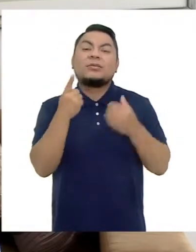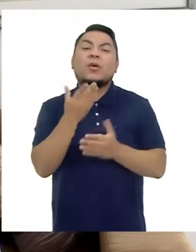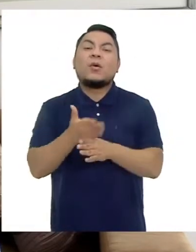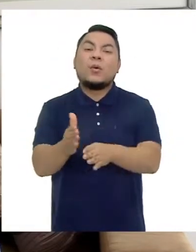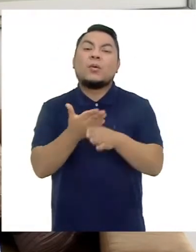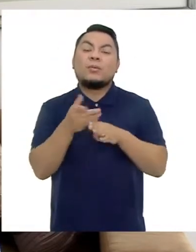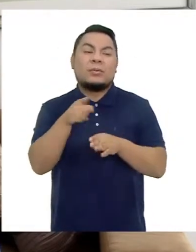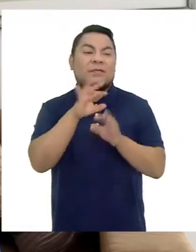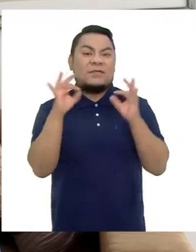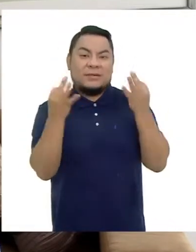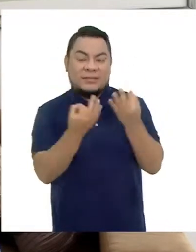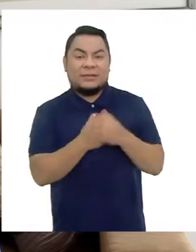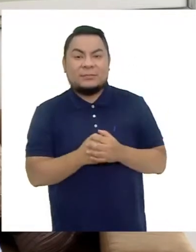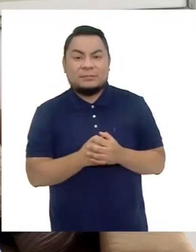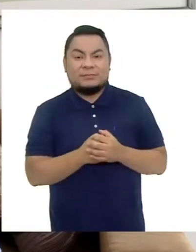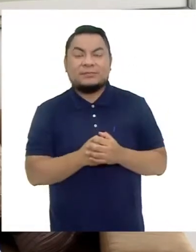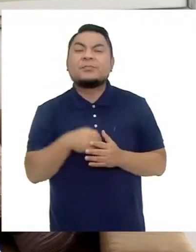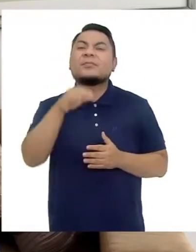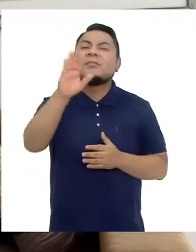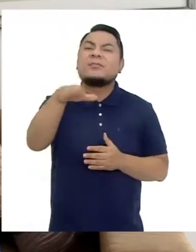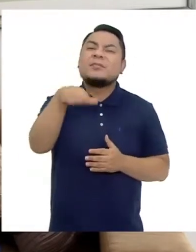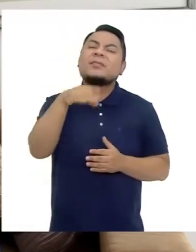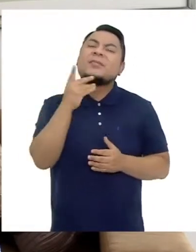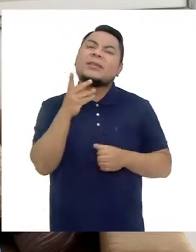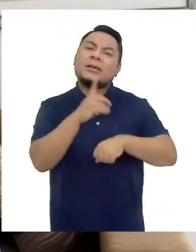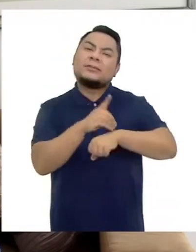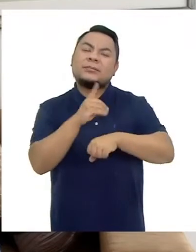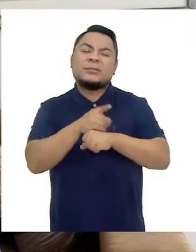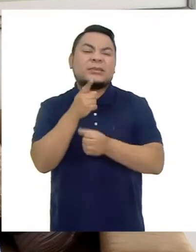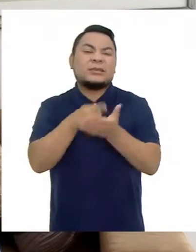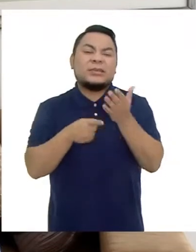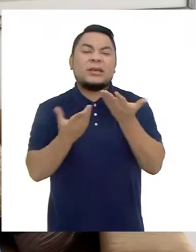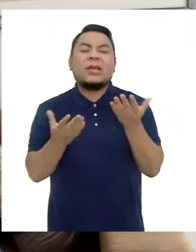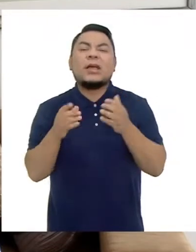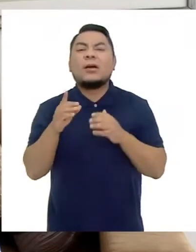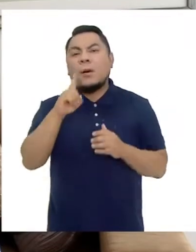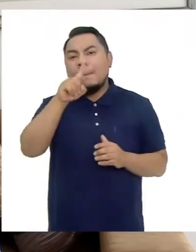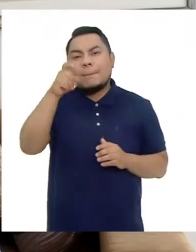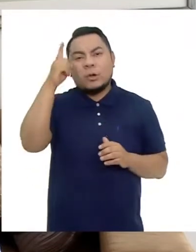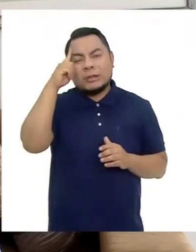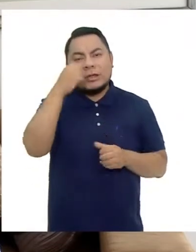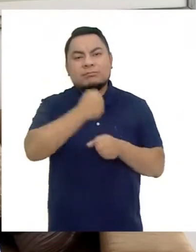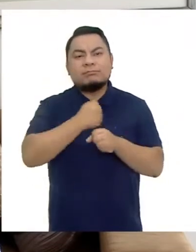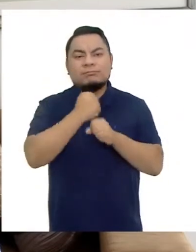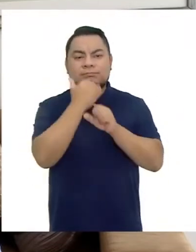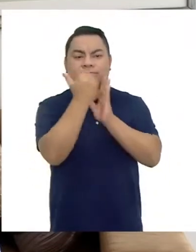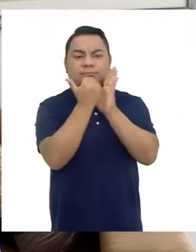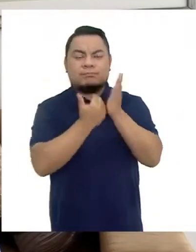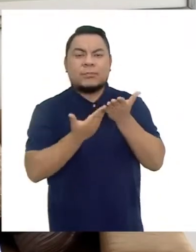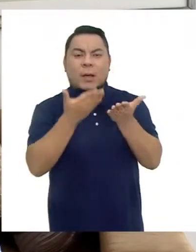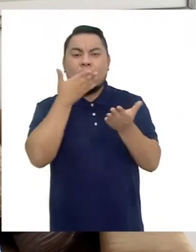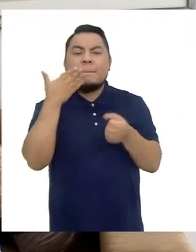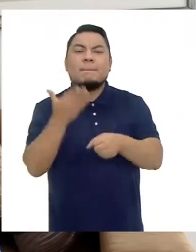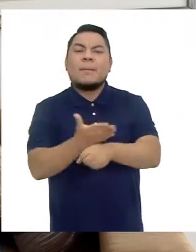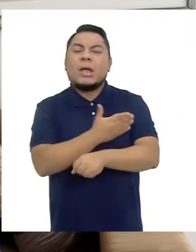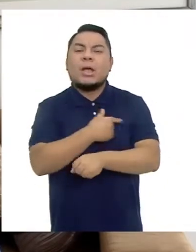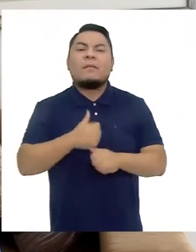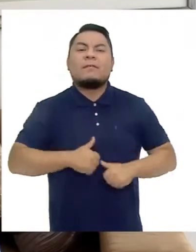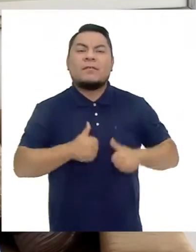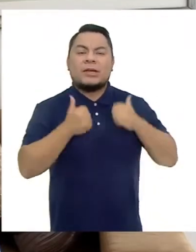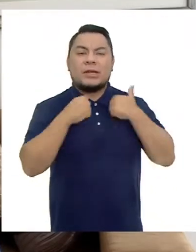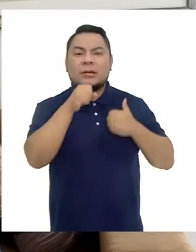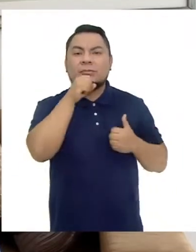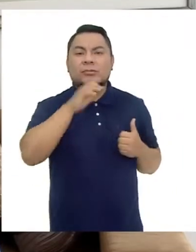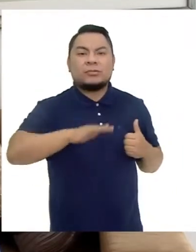mucho que compartir Con la familia Finalmente doctor ¿Qué políticas públicas Se deben implementar Para mejorar el bienestar De los